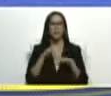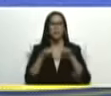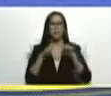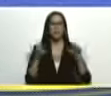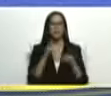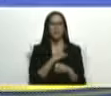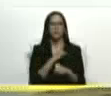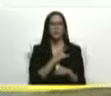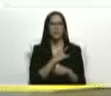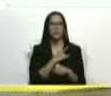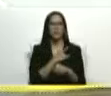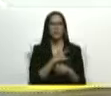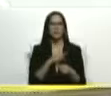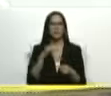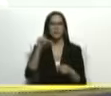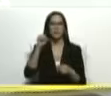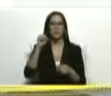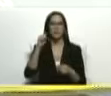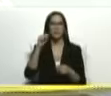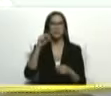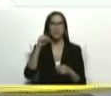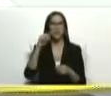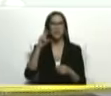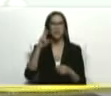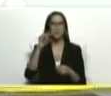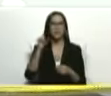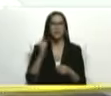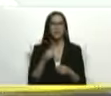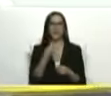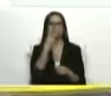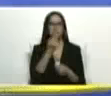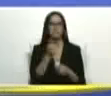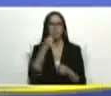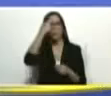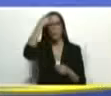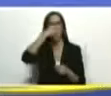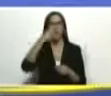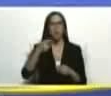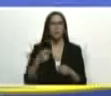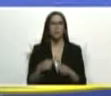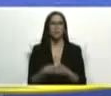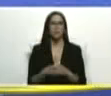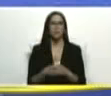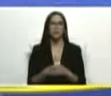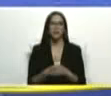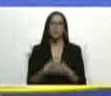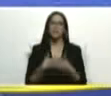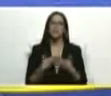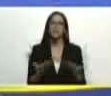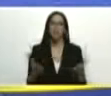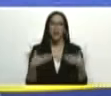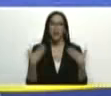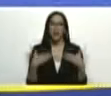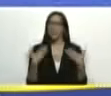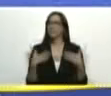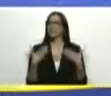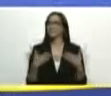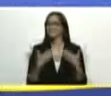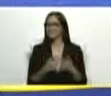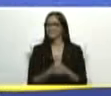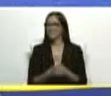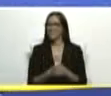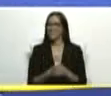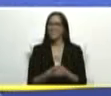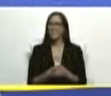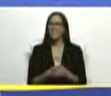universitaria Sandra Ulita a recorrer los pueblos Sandra a llevar alegría a los hombres y mujeres